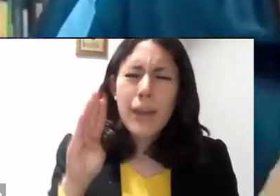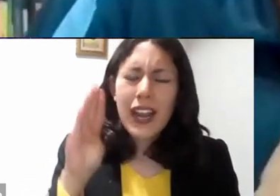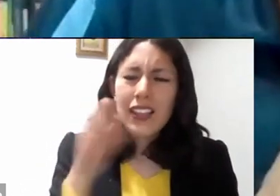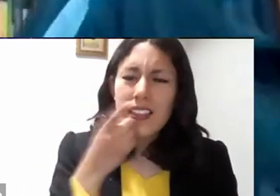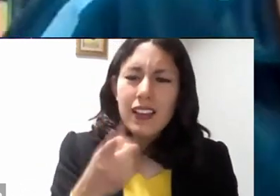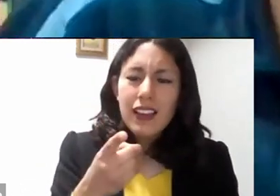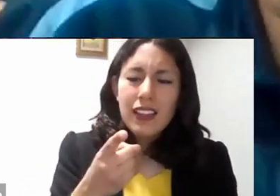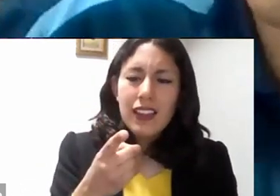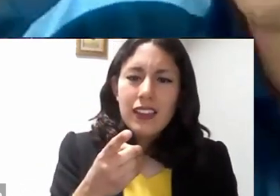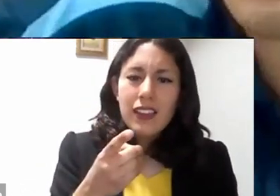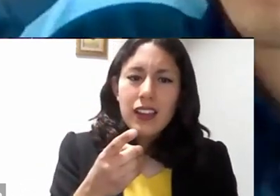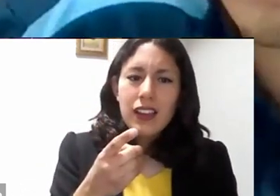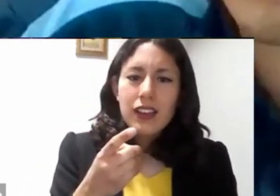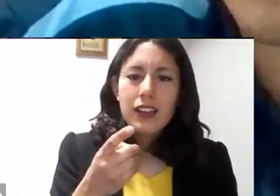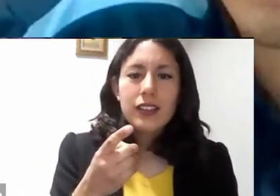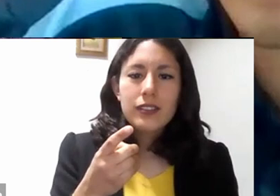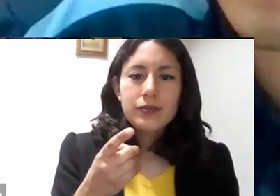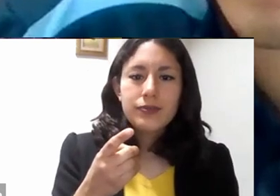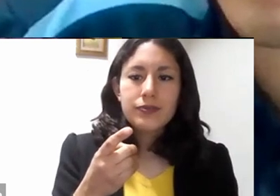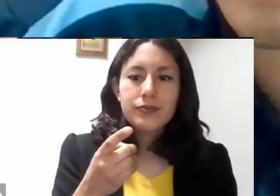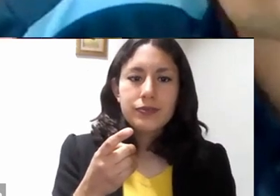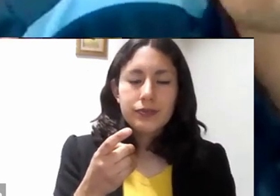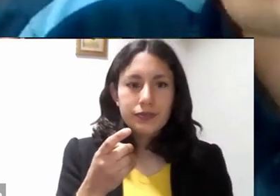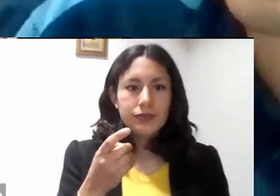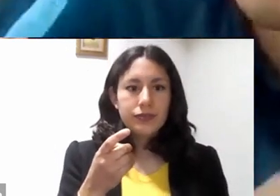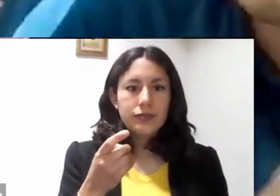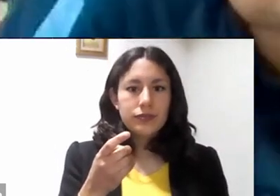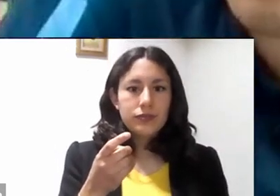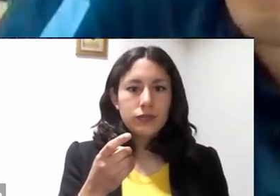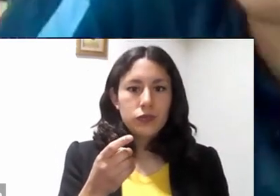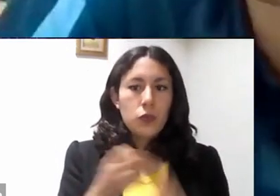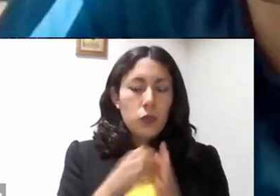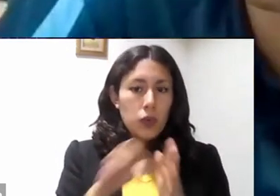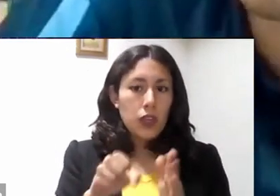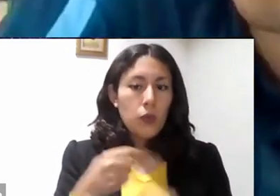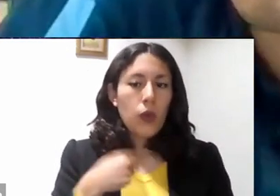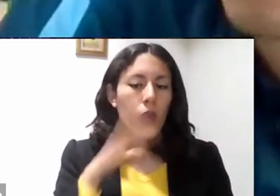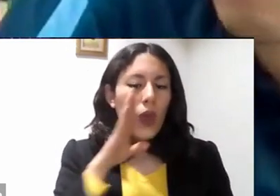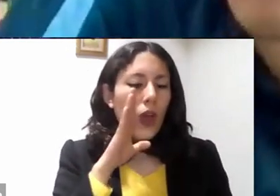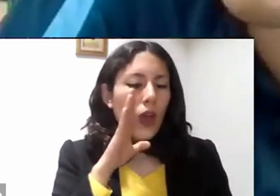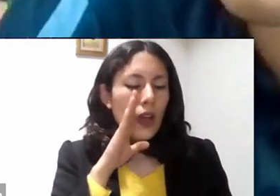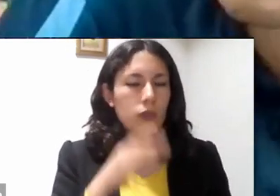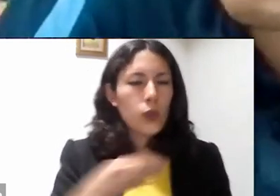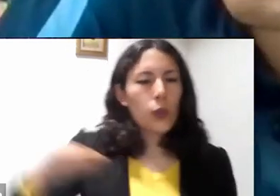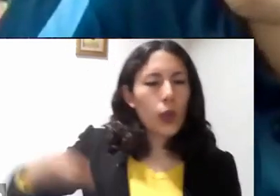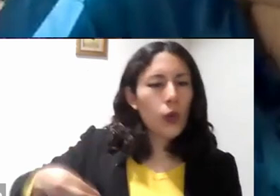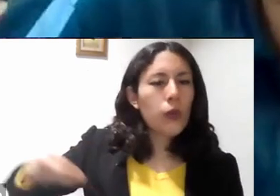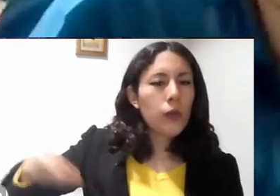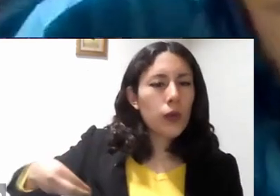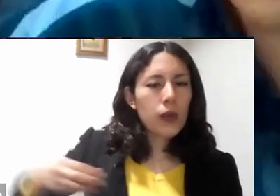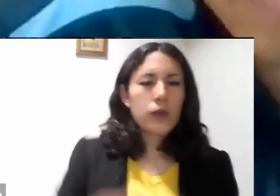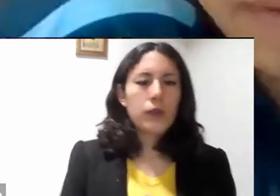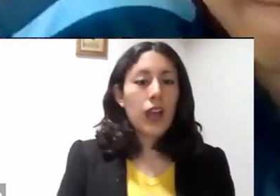cuando leemos el, cuando decimos el, el yo confieso, por mi culpa, por mi culpa. Parece que